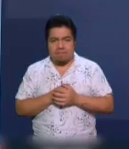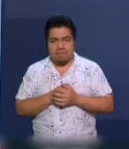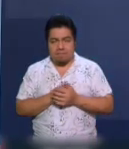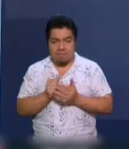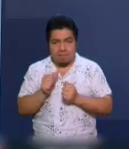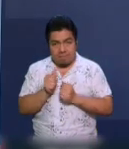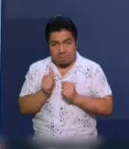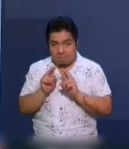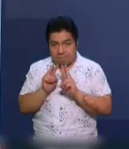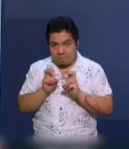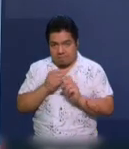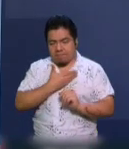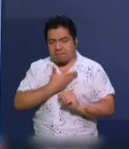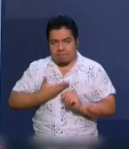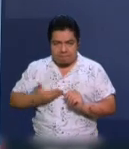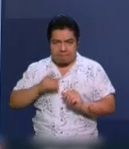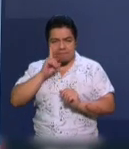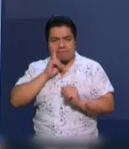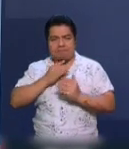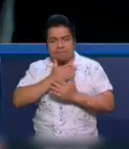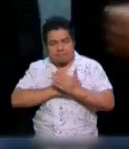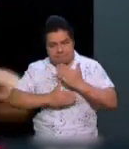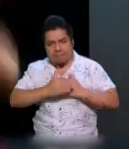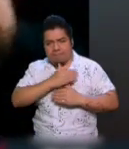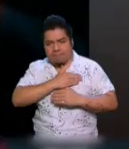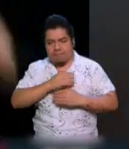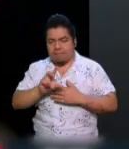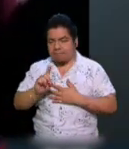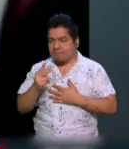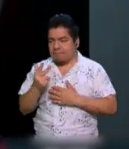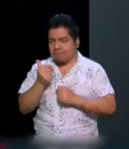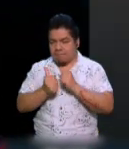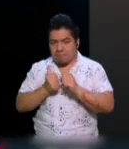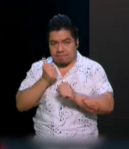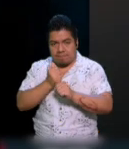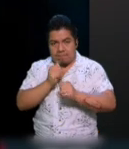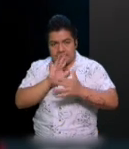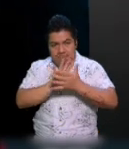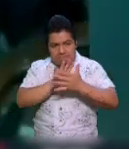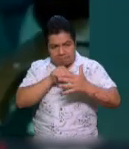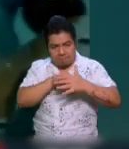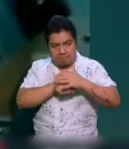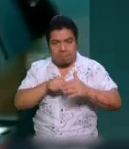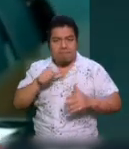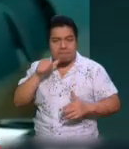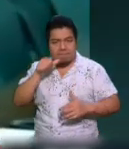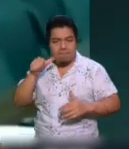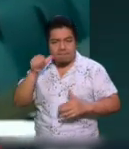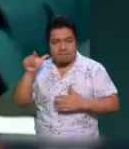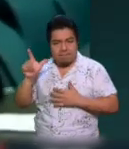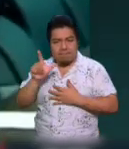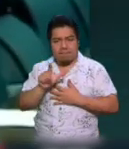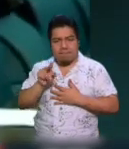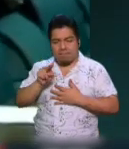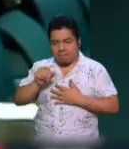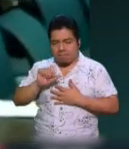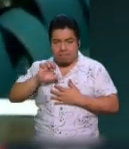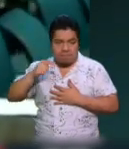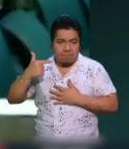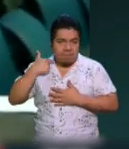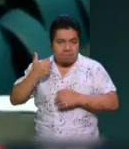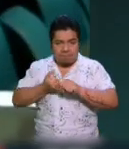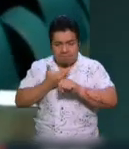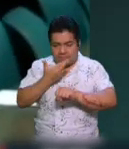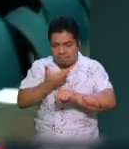En otro tema, la presidenta se refirió a la sentencia por más de 38 años en prisión que recibió ayer en Estados Unidos el exsecretario de Seguridad